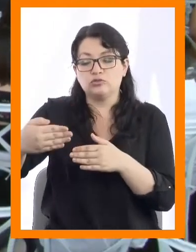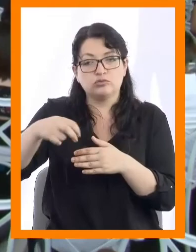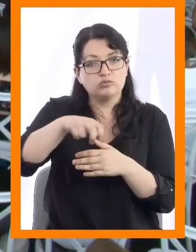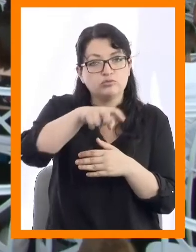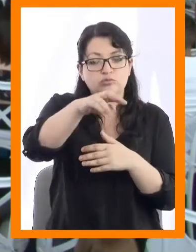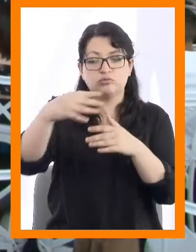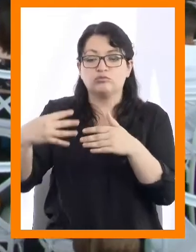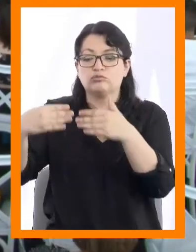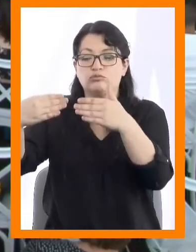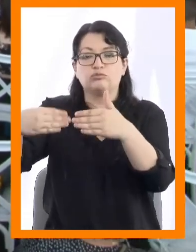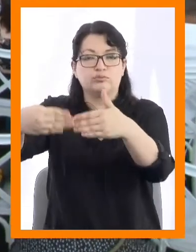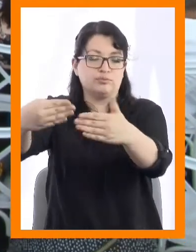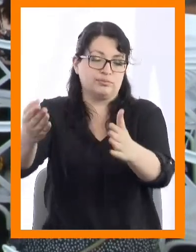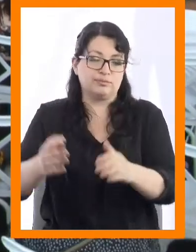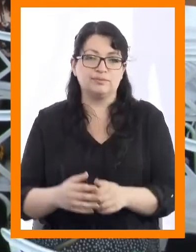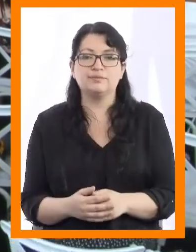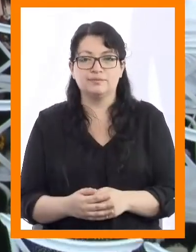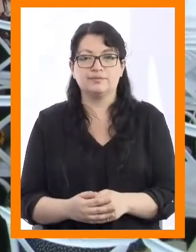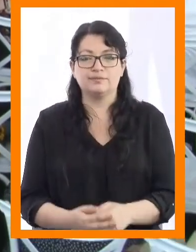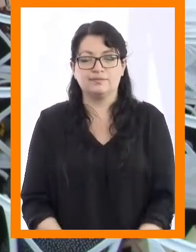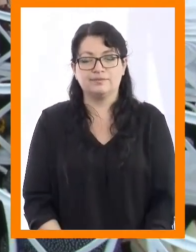las demás filas.